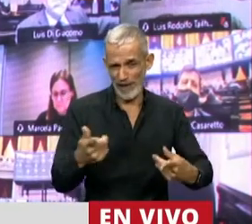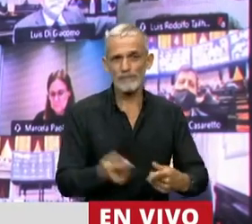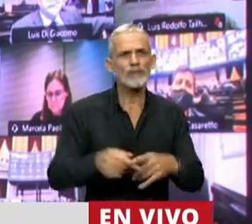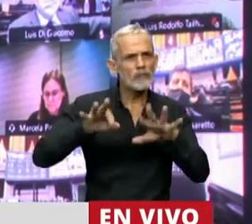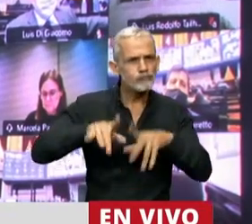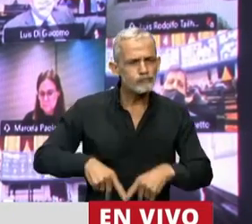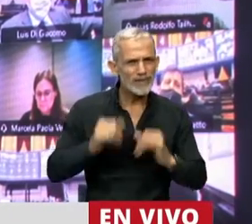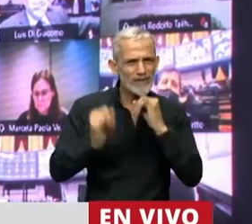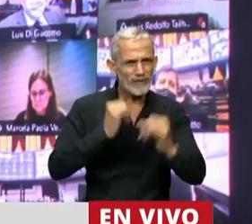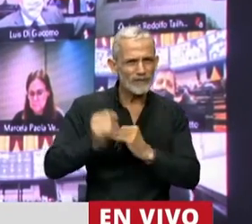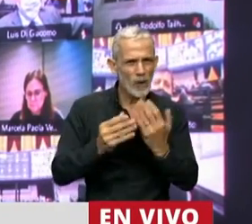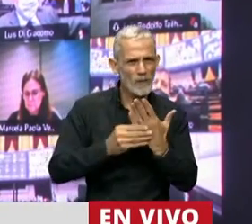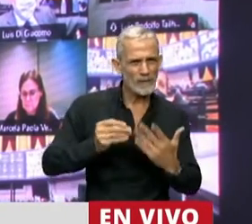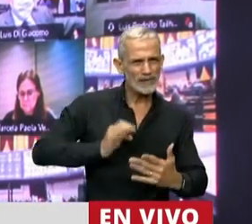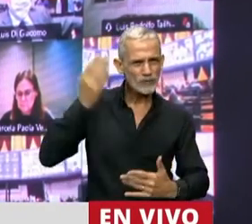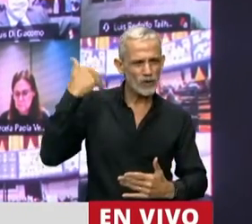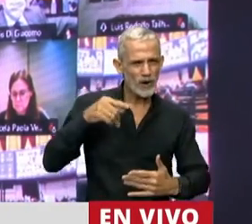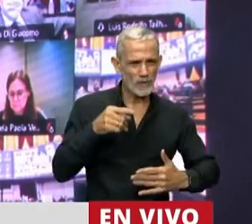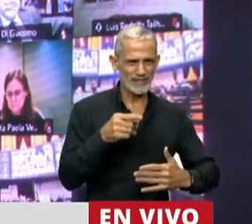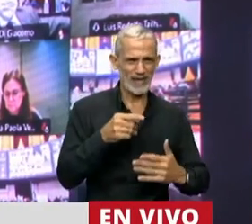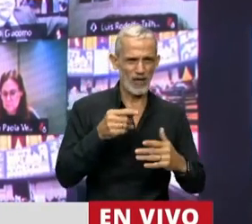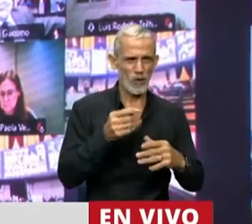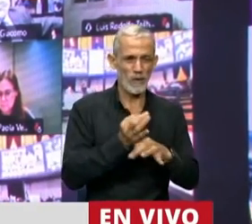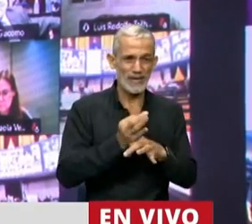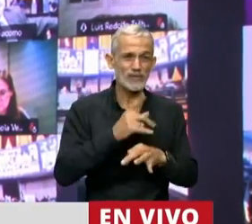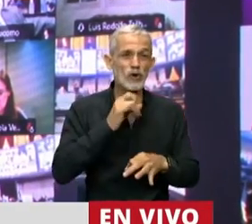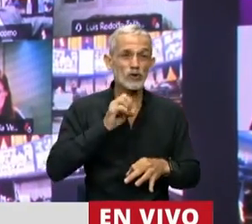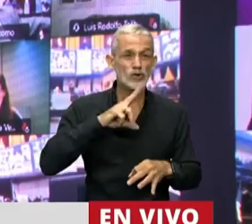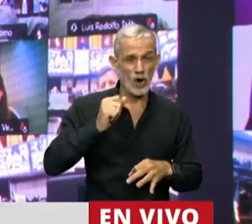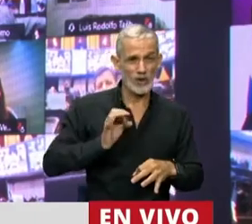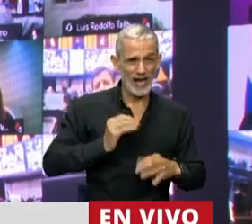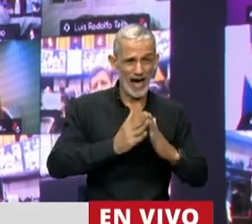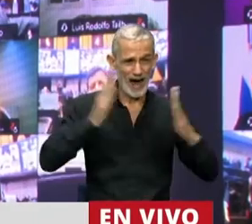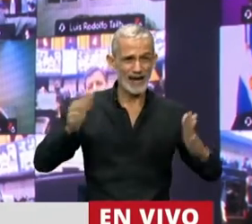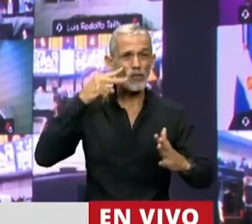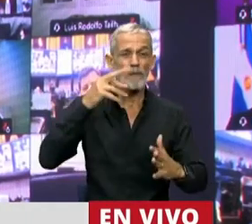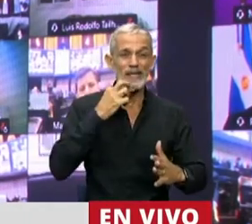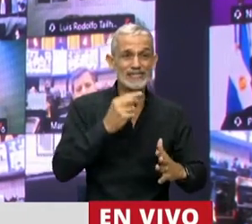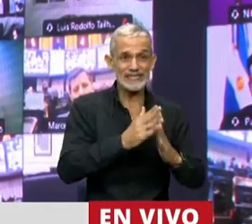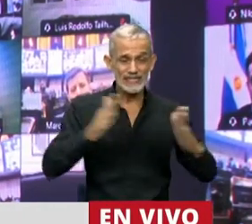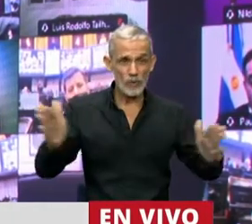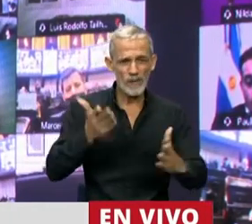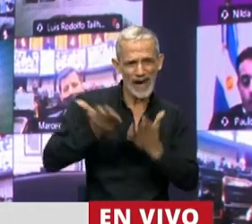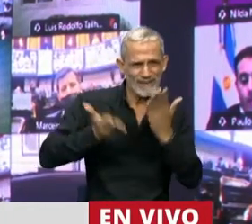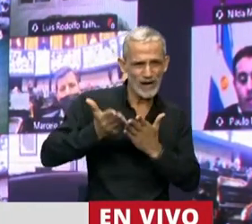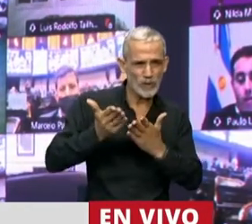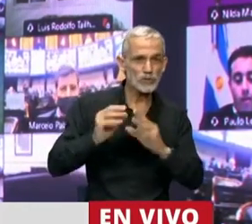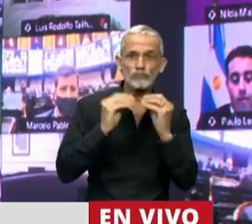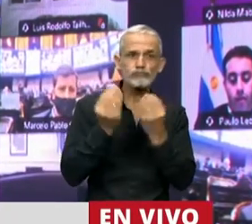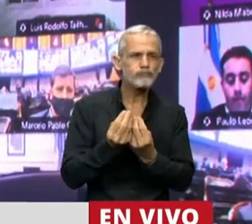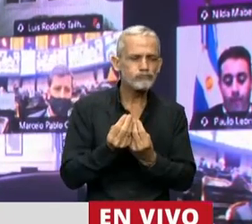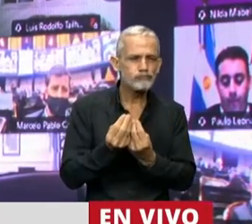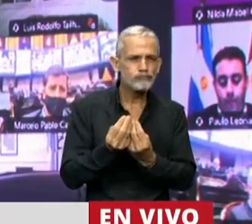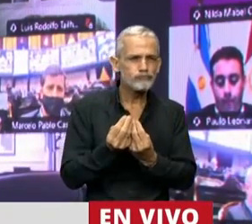informe al que yo hacía referencia, dado por el ministro Trota sobre datos del